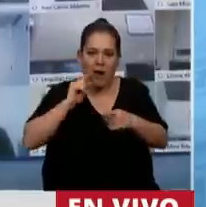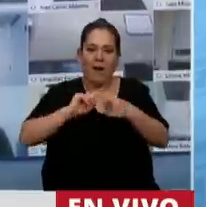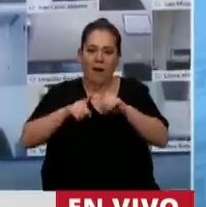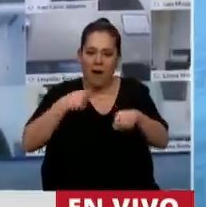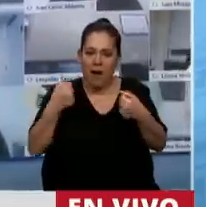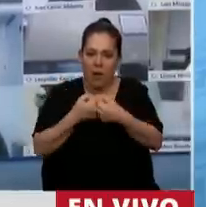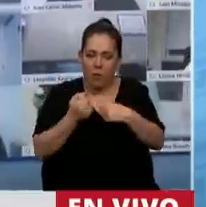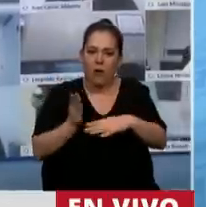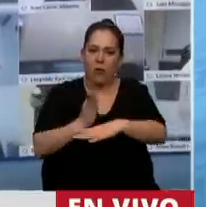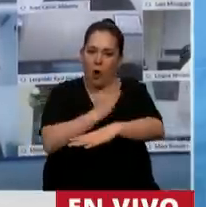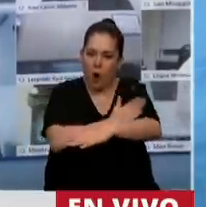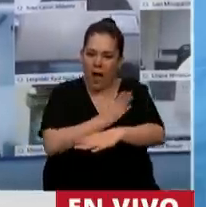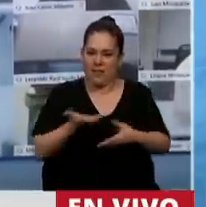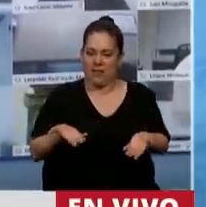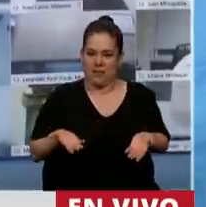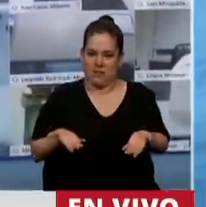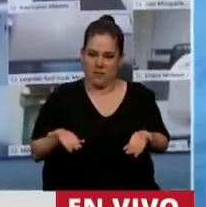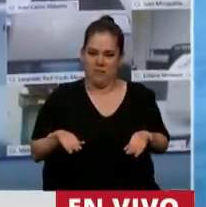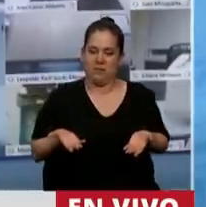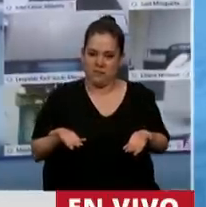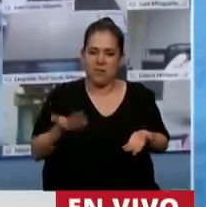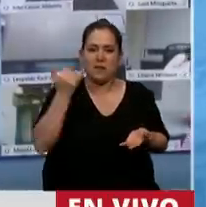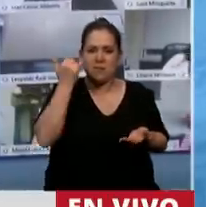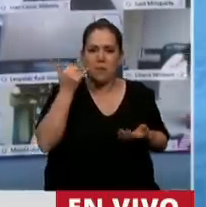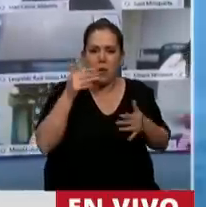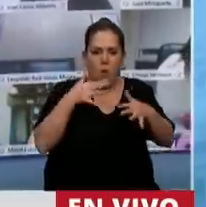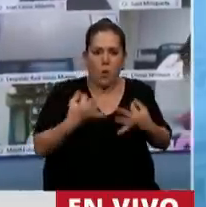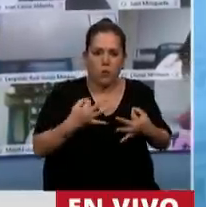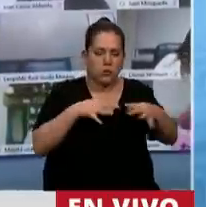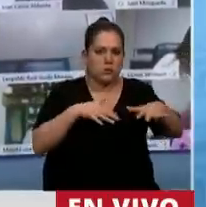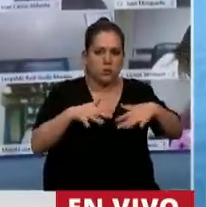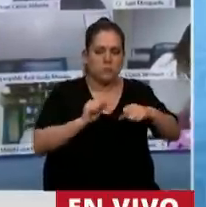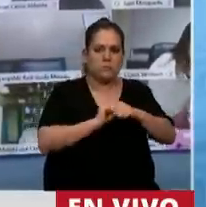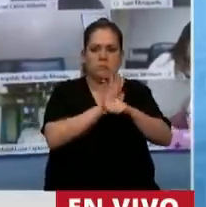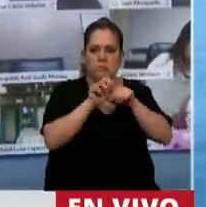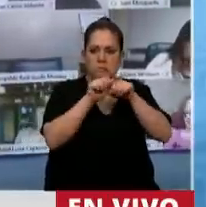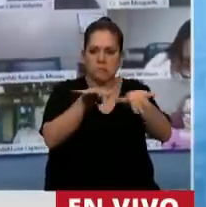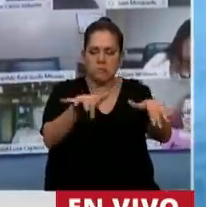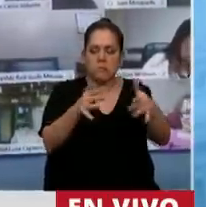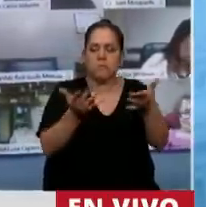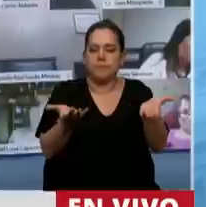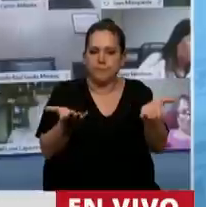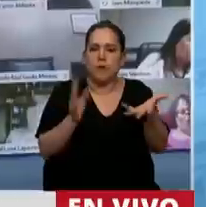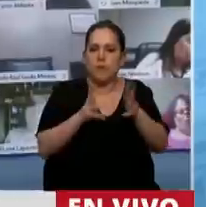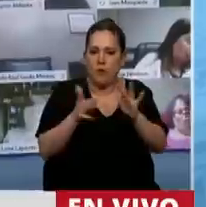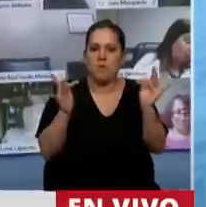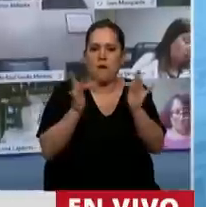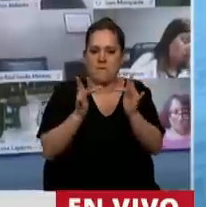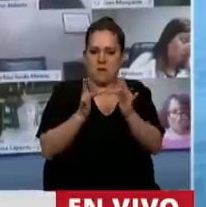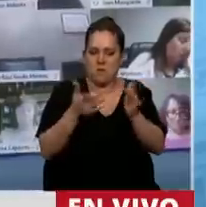como un mal menor frente a la existencia de la pandemia, es decir, el método remoto.